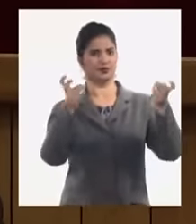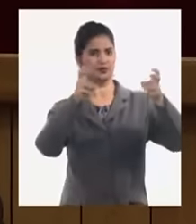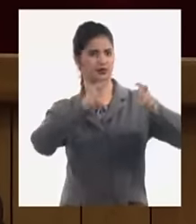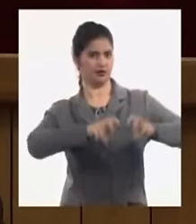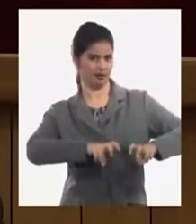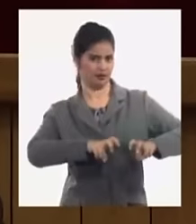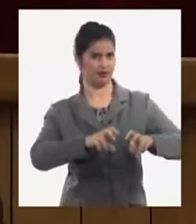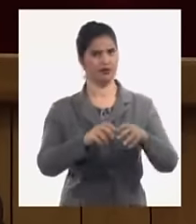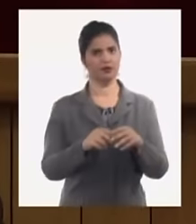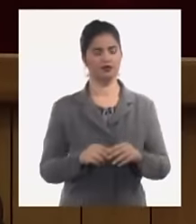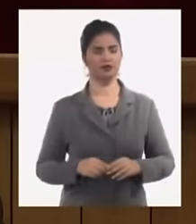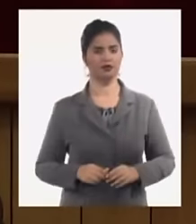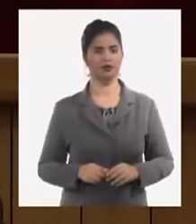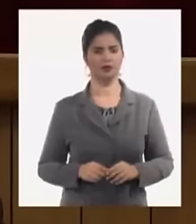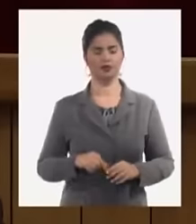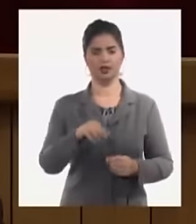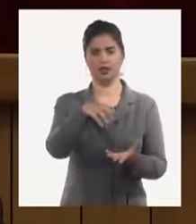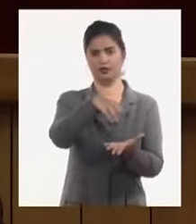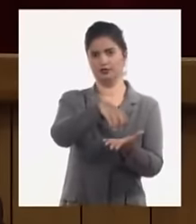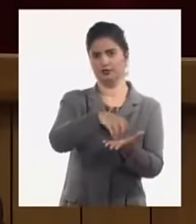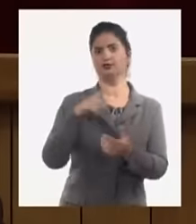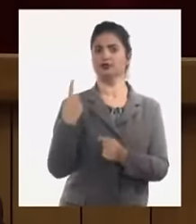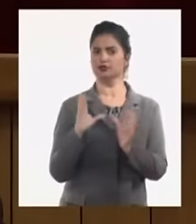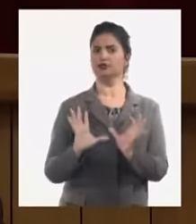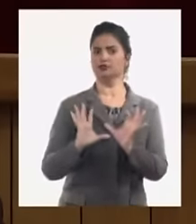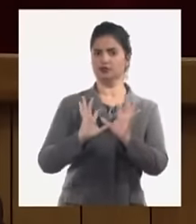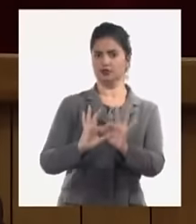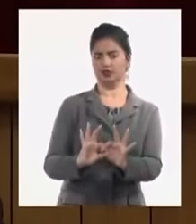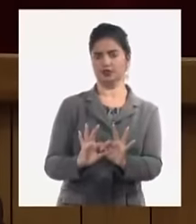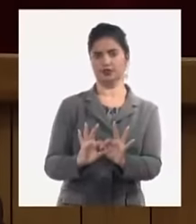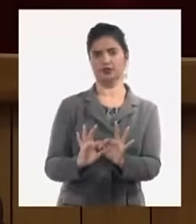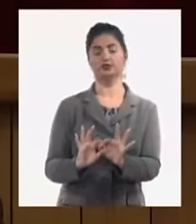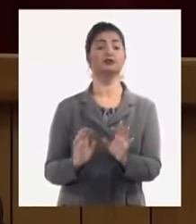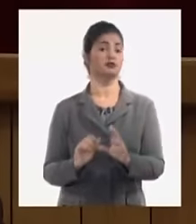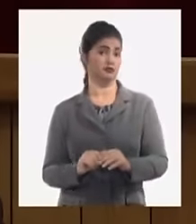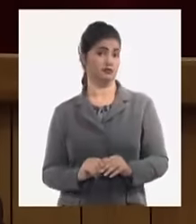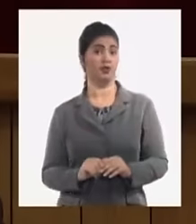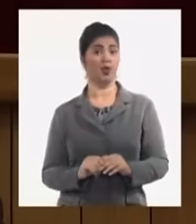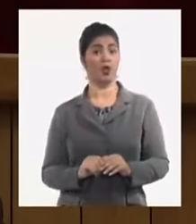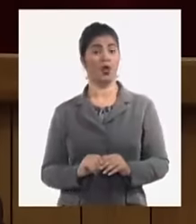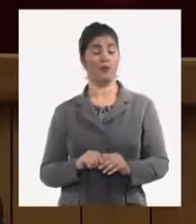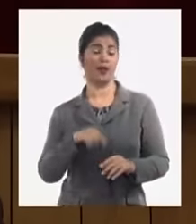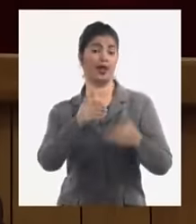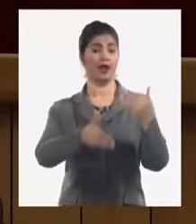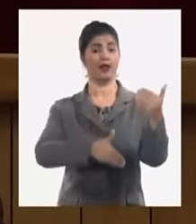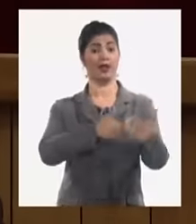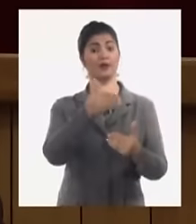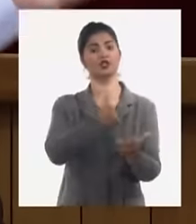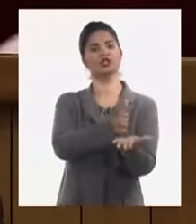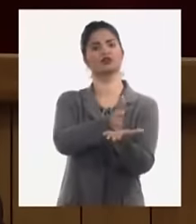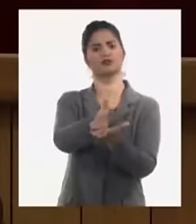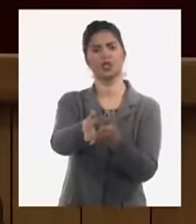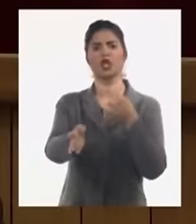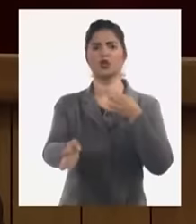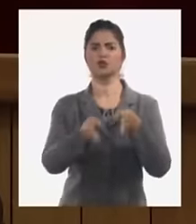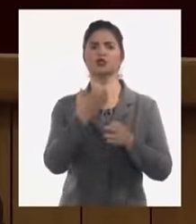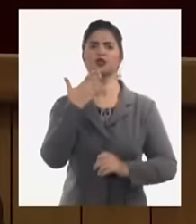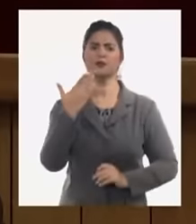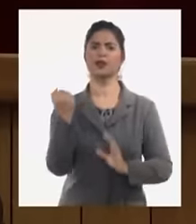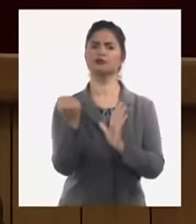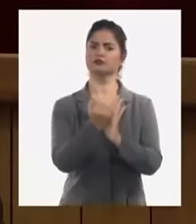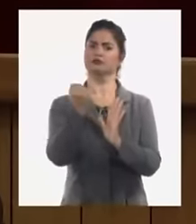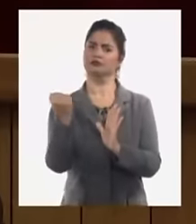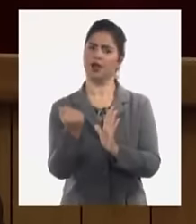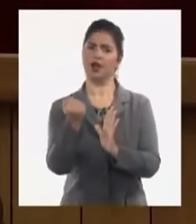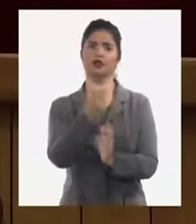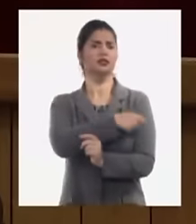normas que nos permitan conducir ese proceso por el camino correcto y que en beneficio de todo el